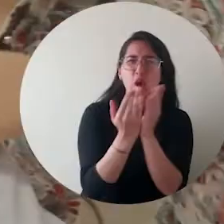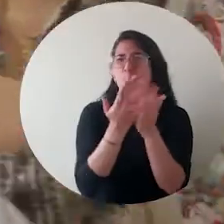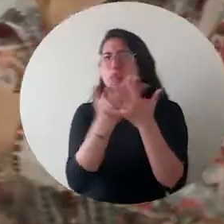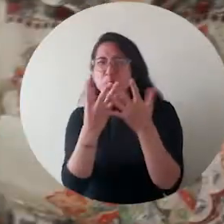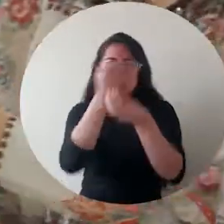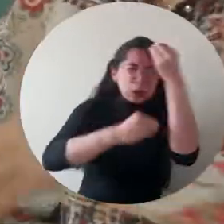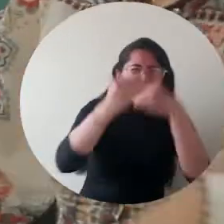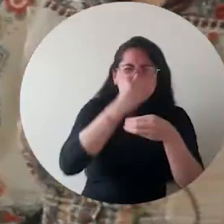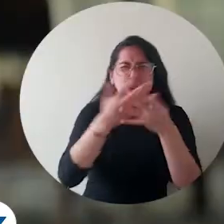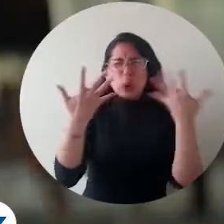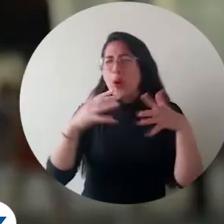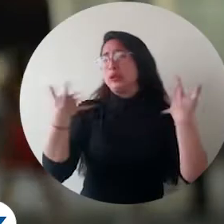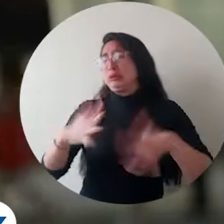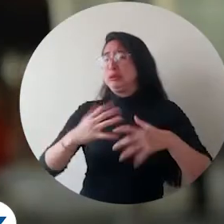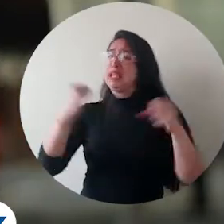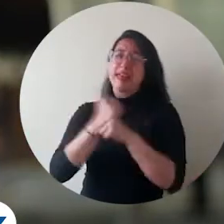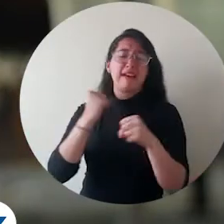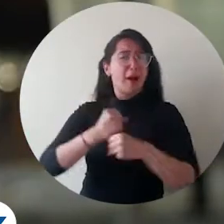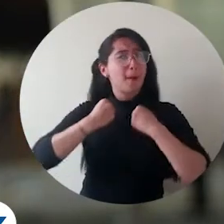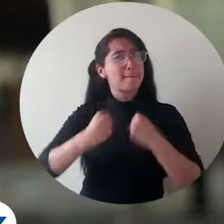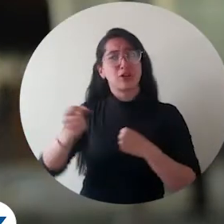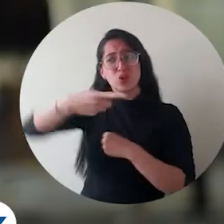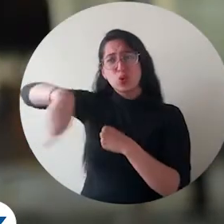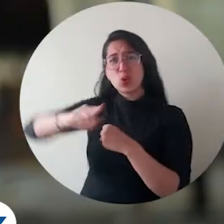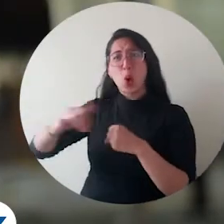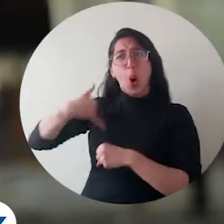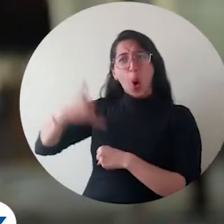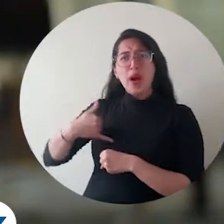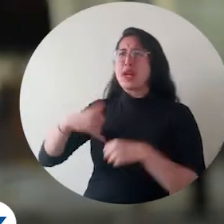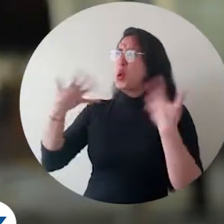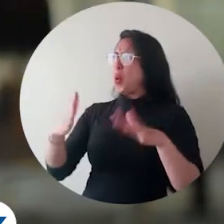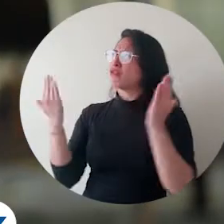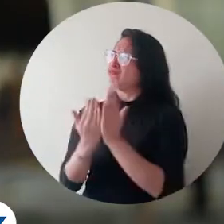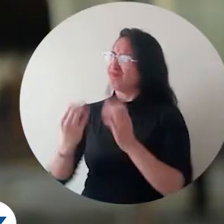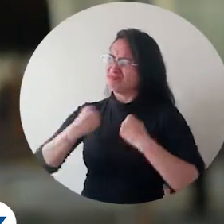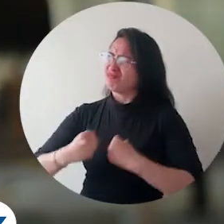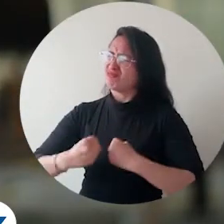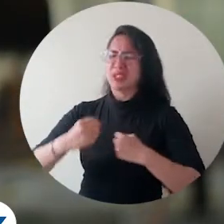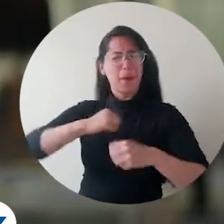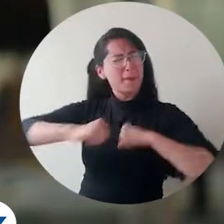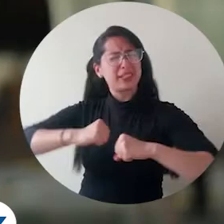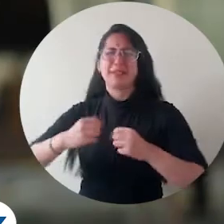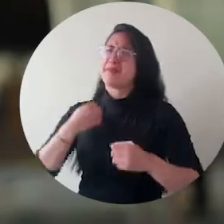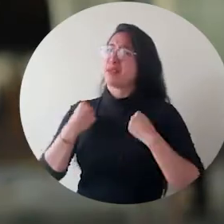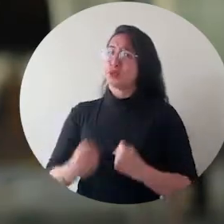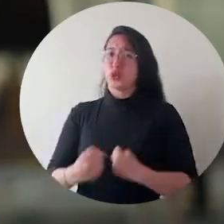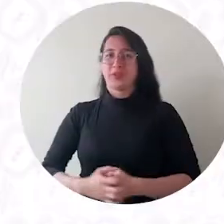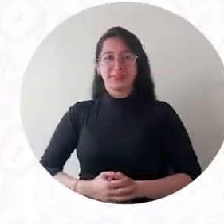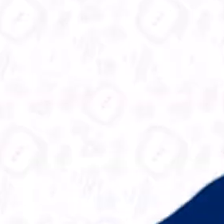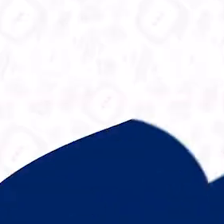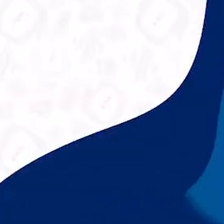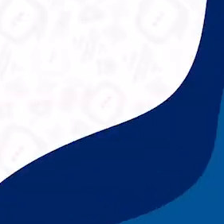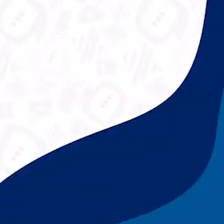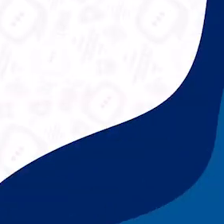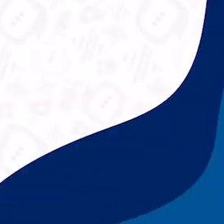trasnocho. De verdad fue un trabajo arduo. Estos jóvenes trabajaron bastante por este logro.